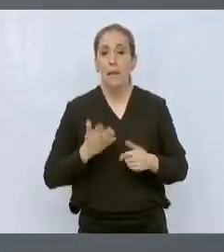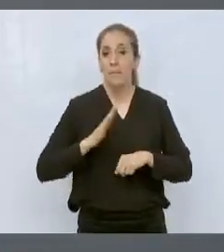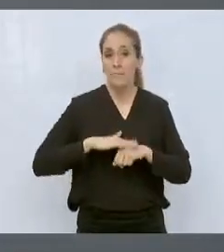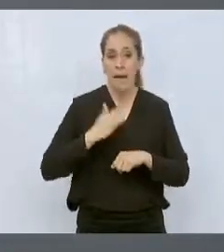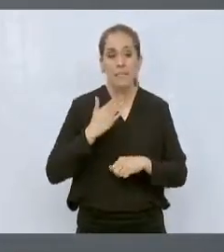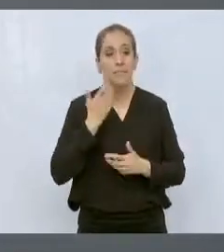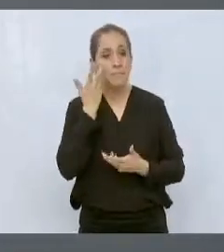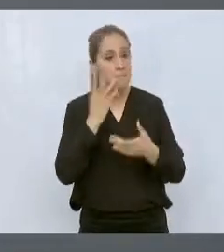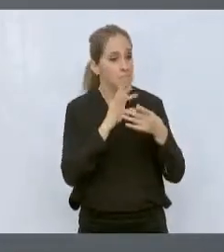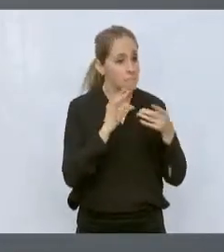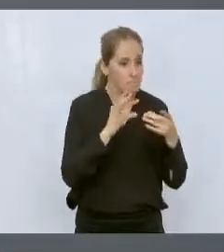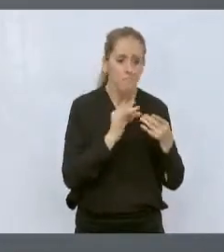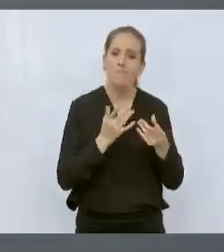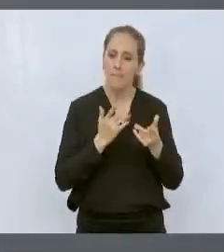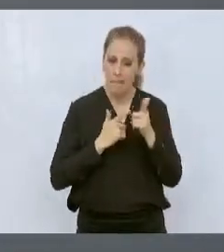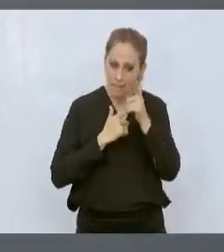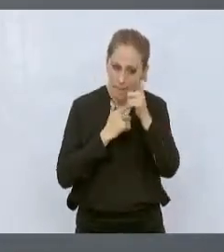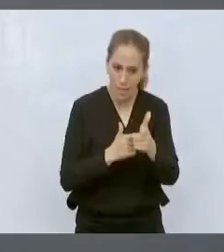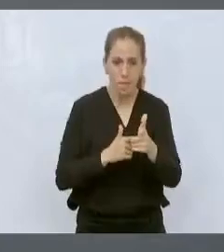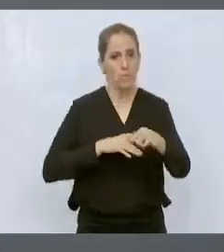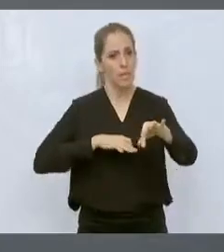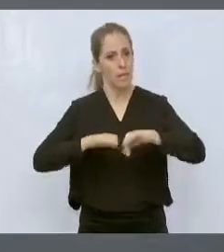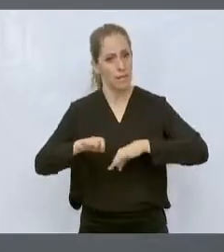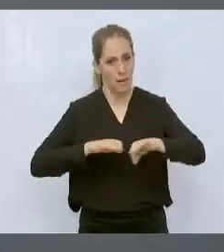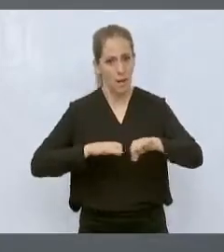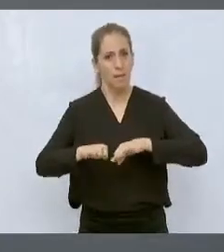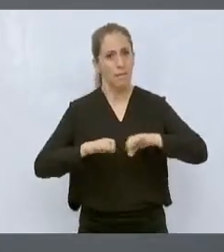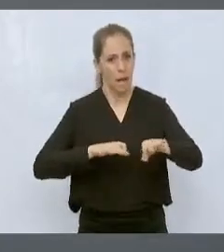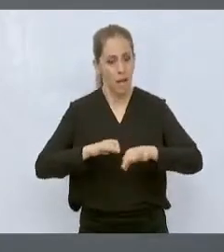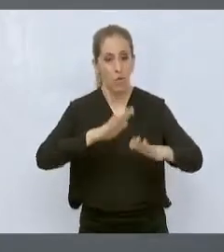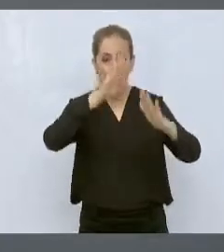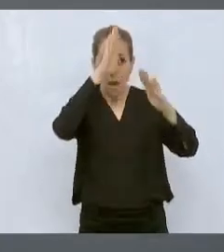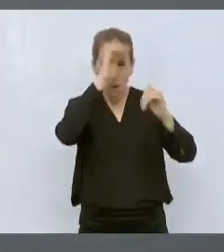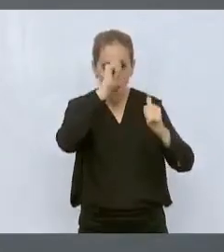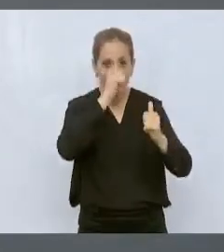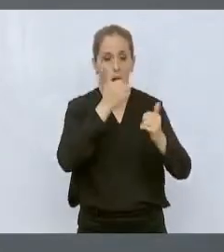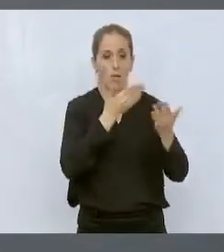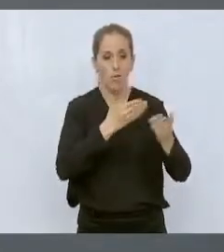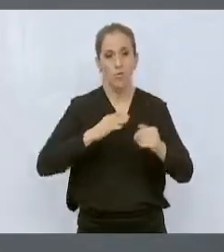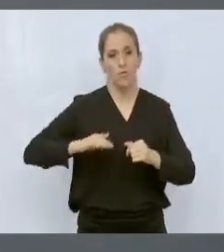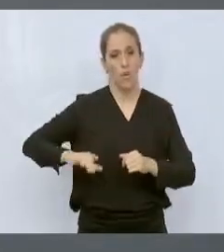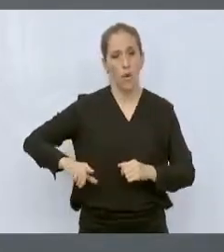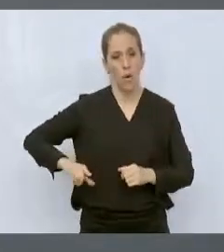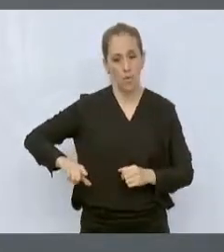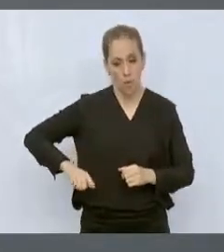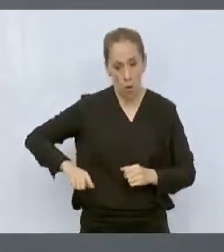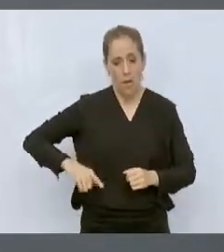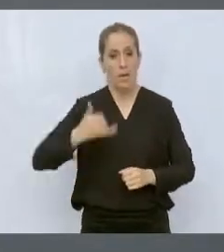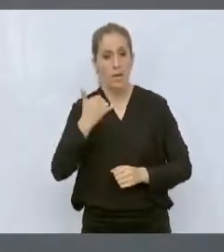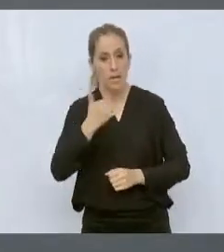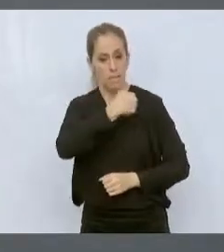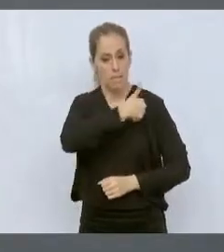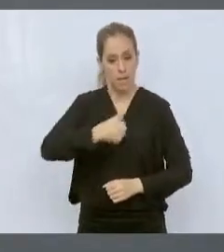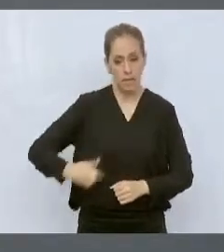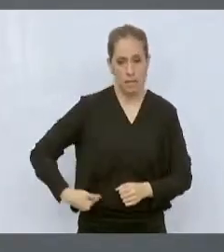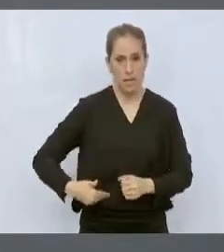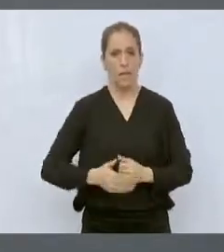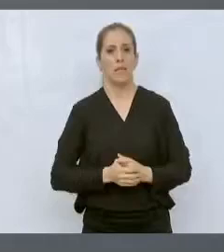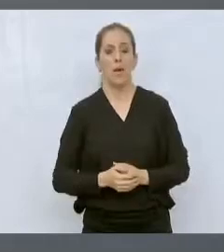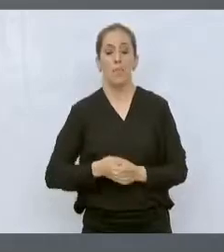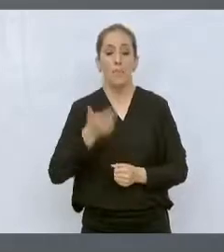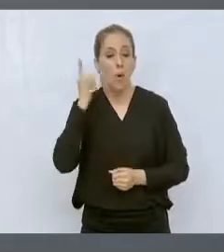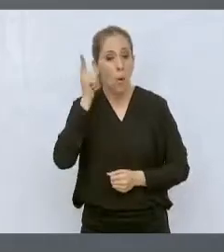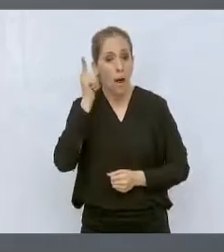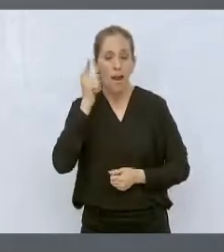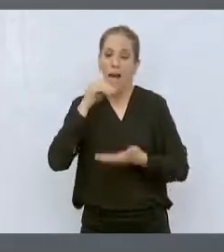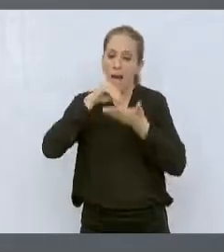seguiremos trabajando en coordinación. Espero que este año, aún a pesar de la pandemia, podamos hacer esfuerzos para